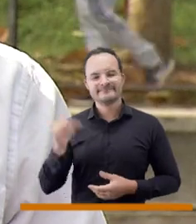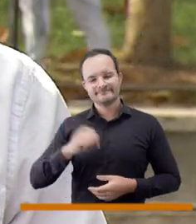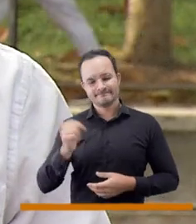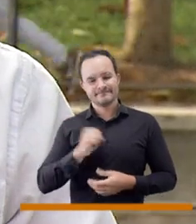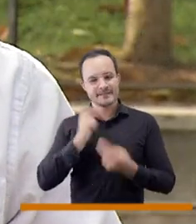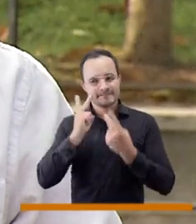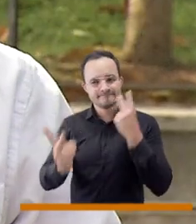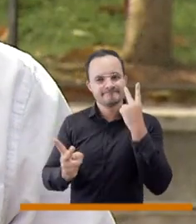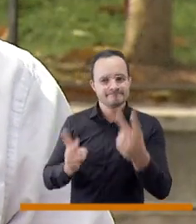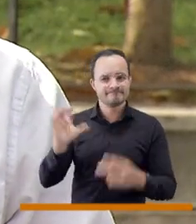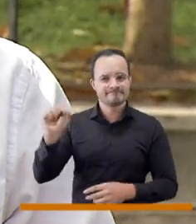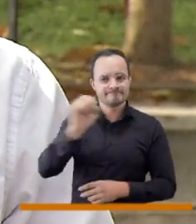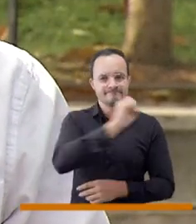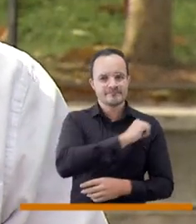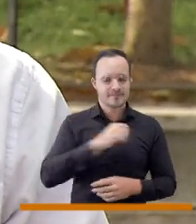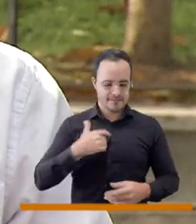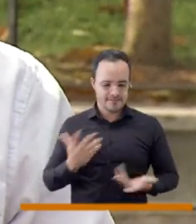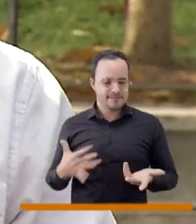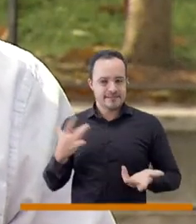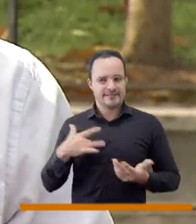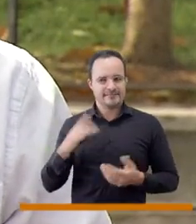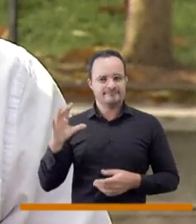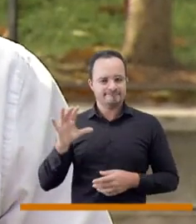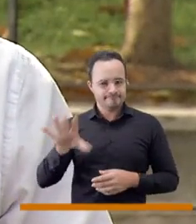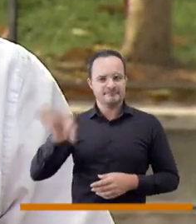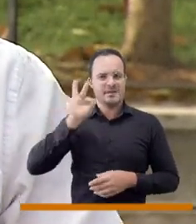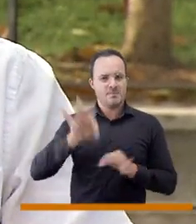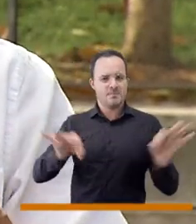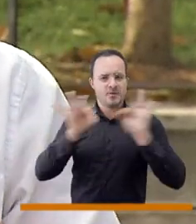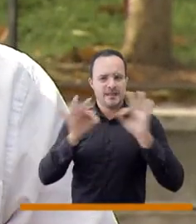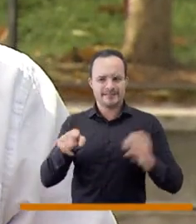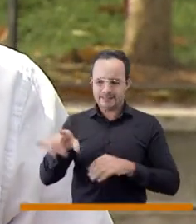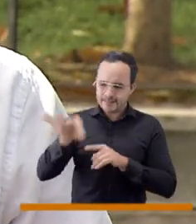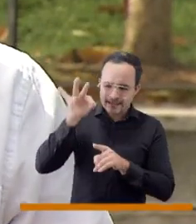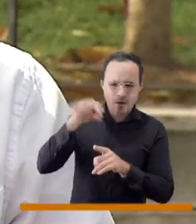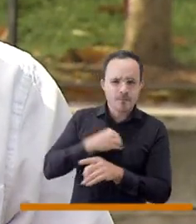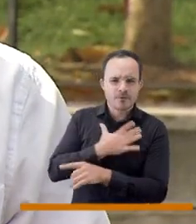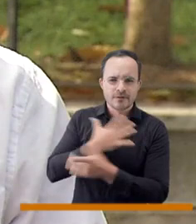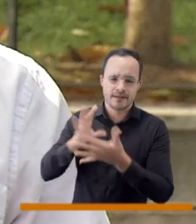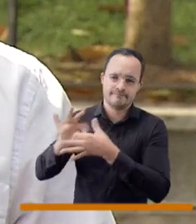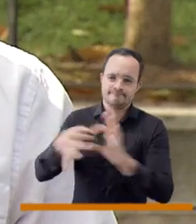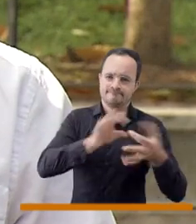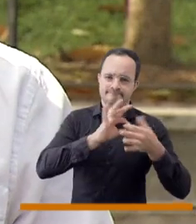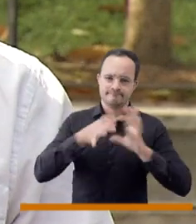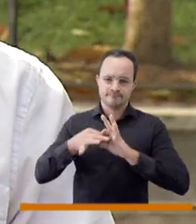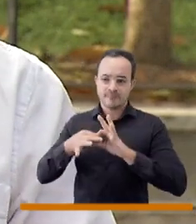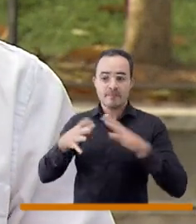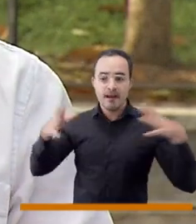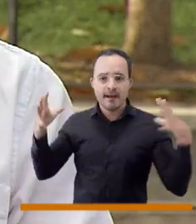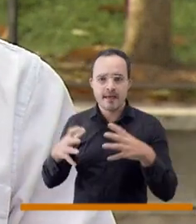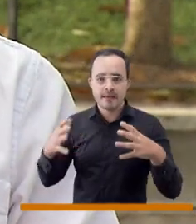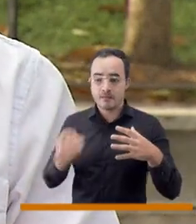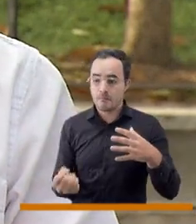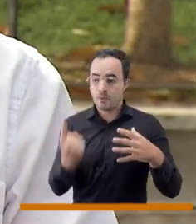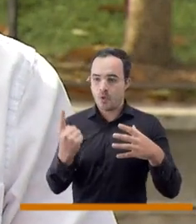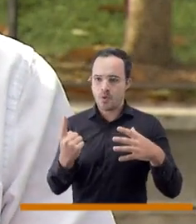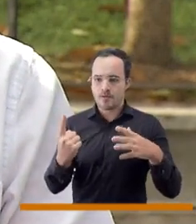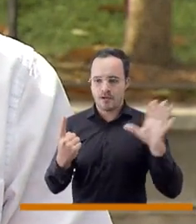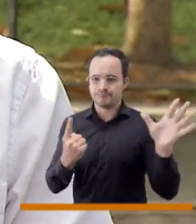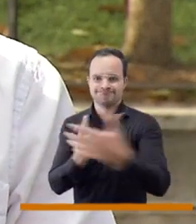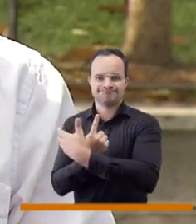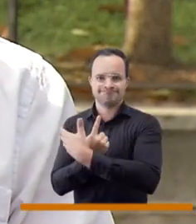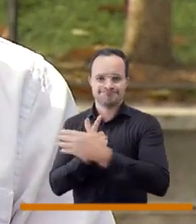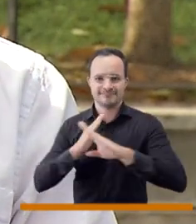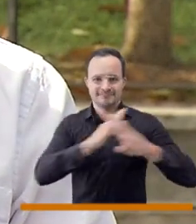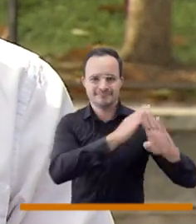Cuando nosotros llegamos a esas instancias empezamos a identificar que es necesario que todos nos articulemos para generar un entorno social